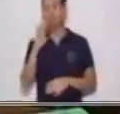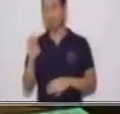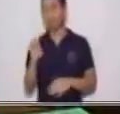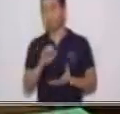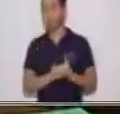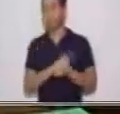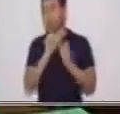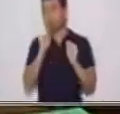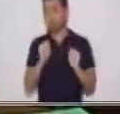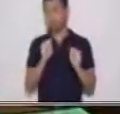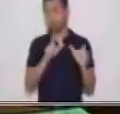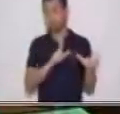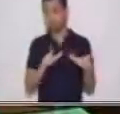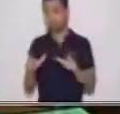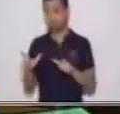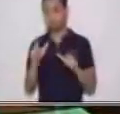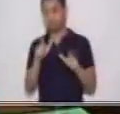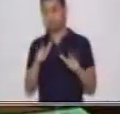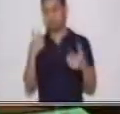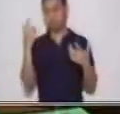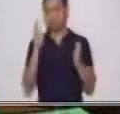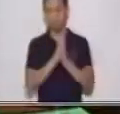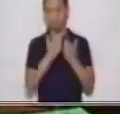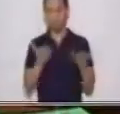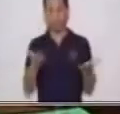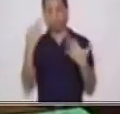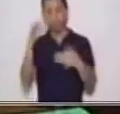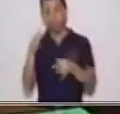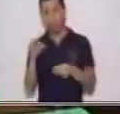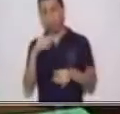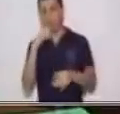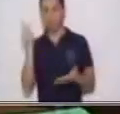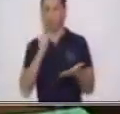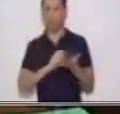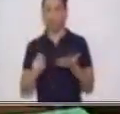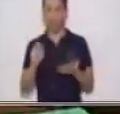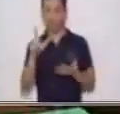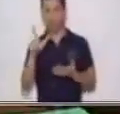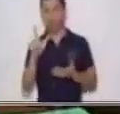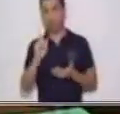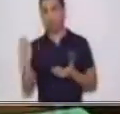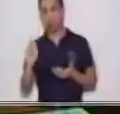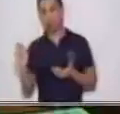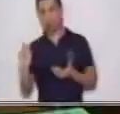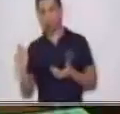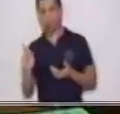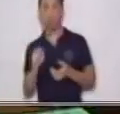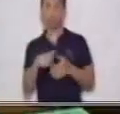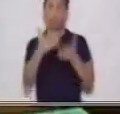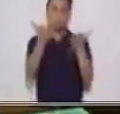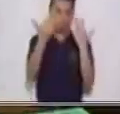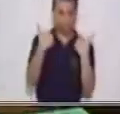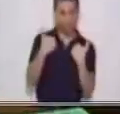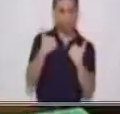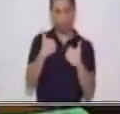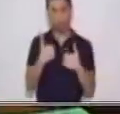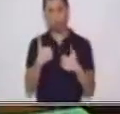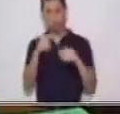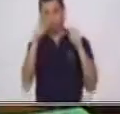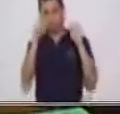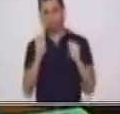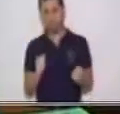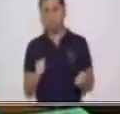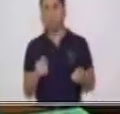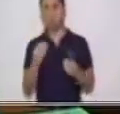tenemos todo listo. Cuaderno, hojas, crayones, lapiceros. Si no lo tienes, por favor ve a traerlo. Mientras tanto,